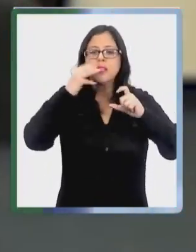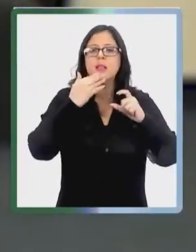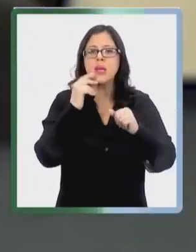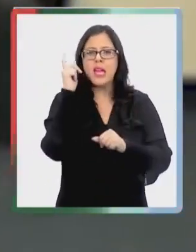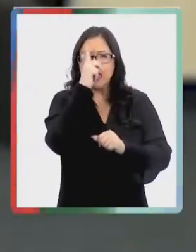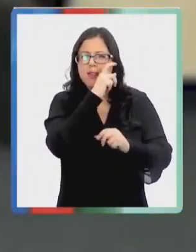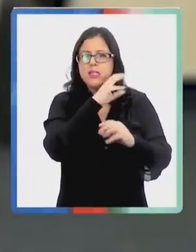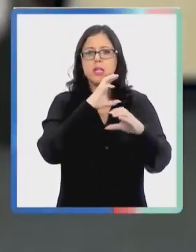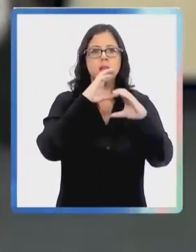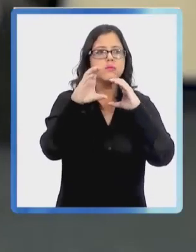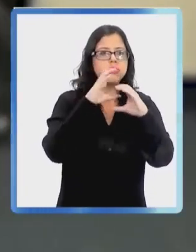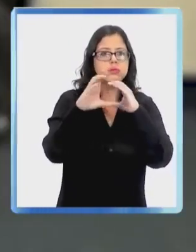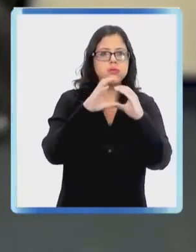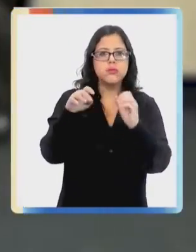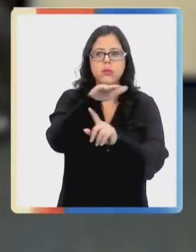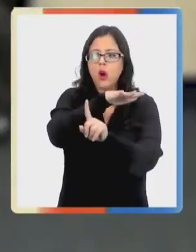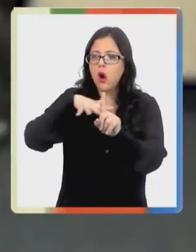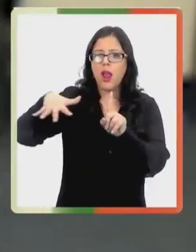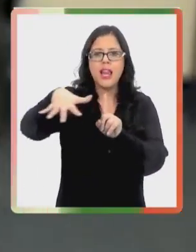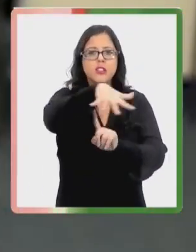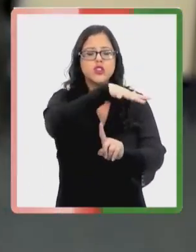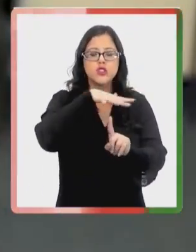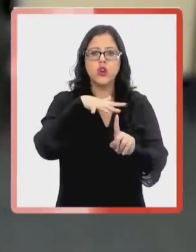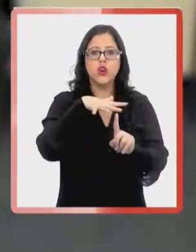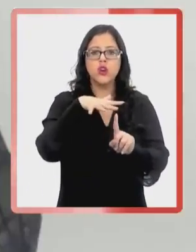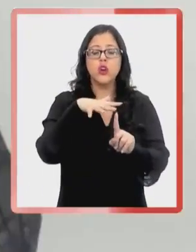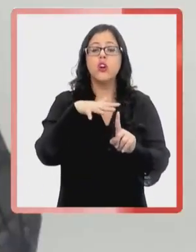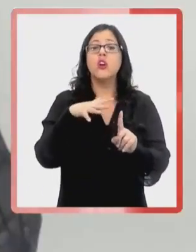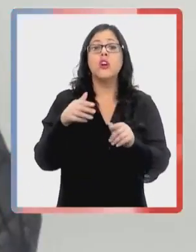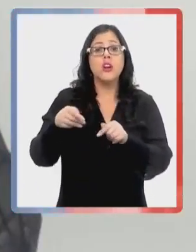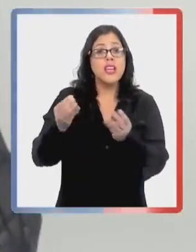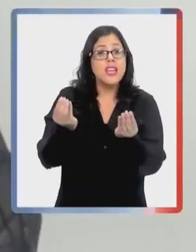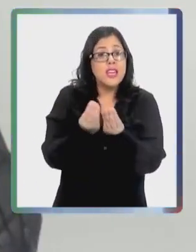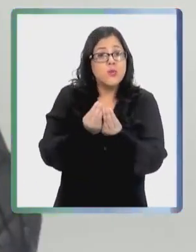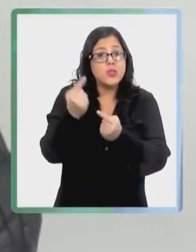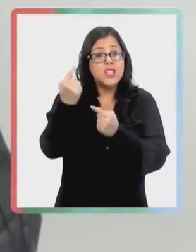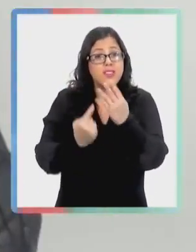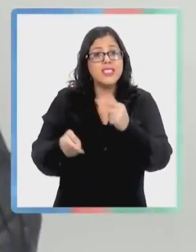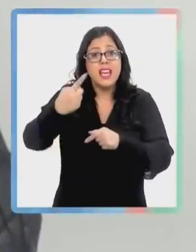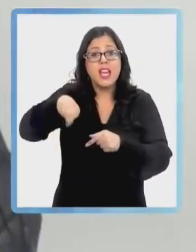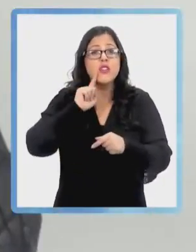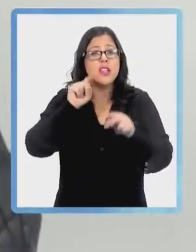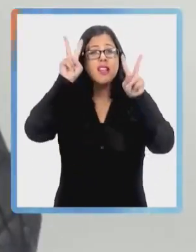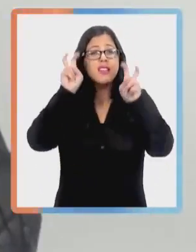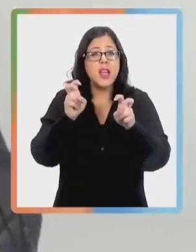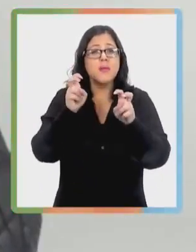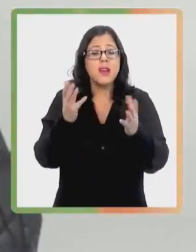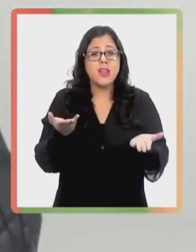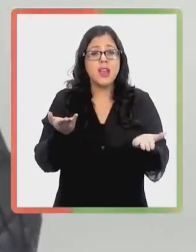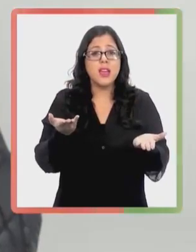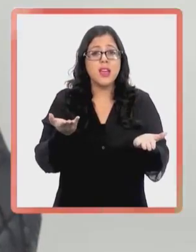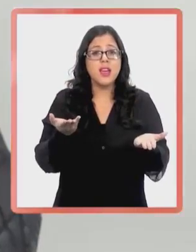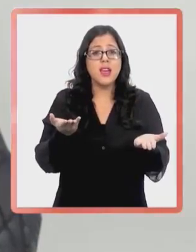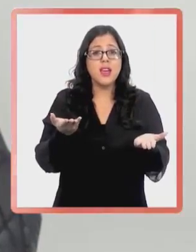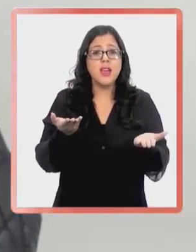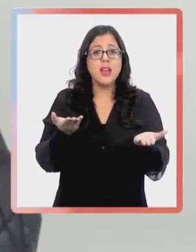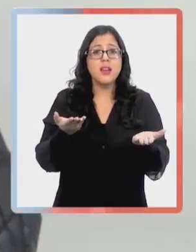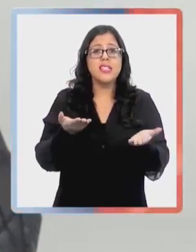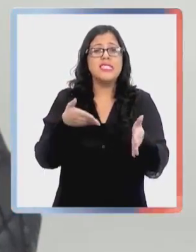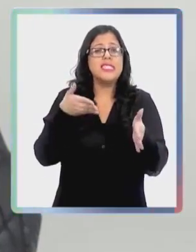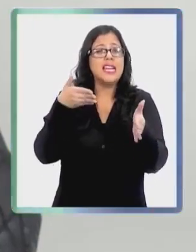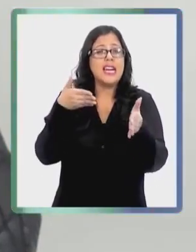Les cuesta mucho comunicarse socialmente con el entorno y muchas veces tienen patrones restrictivos. ¿Qué significa esto?